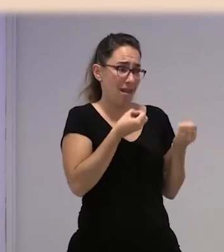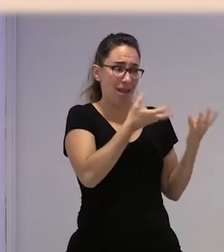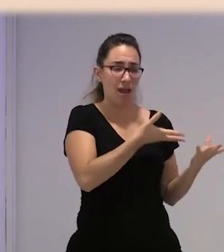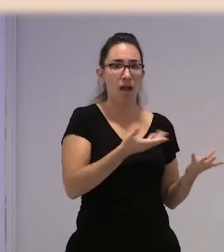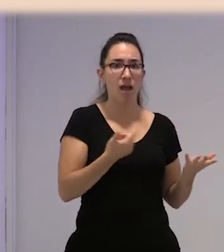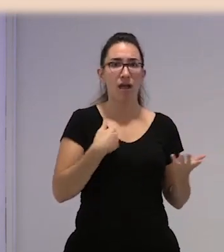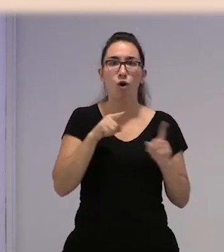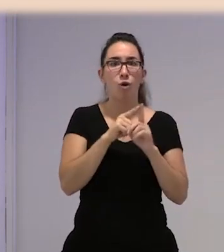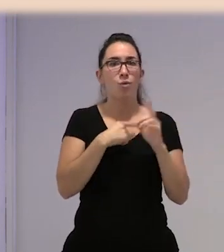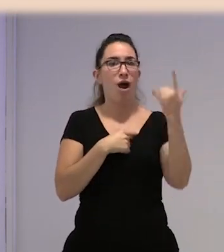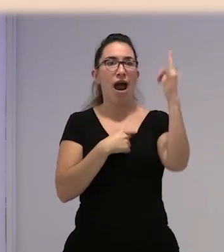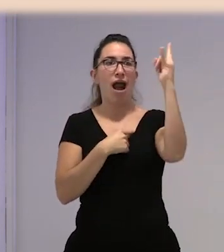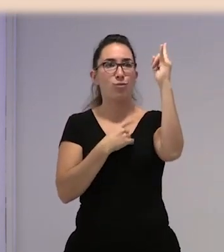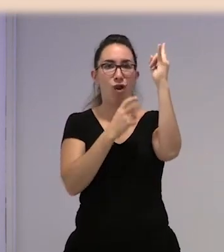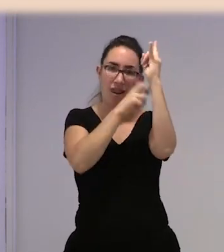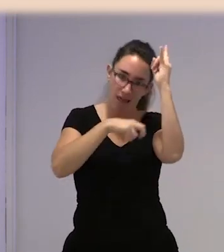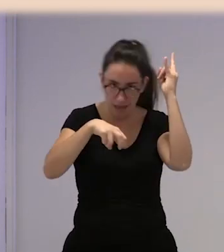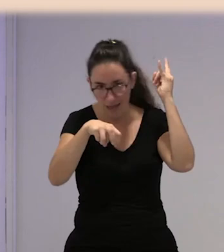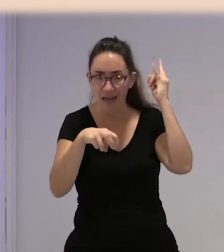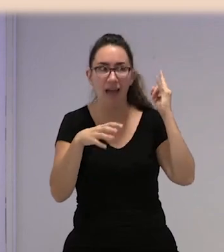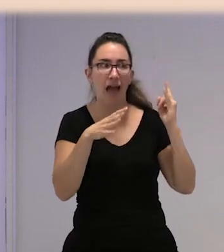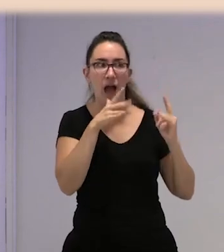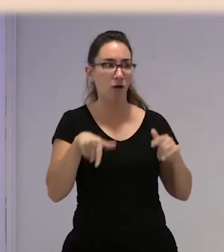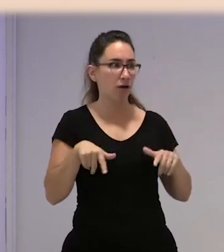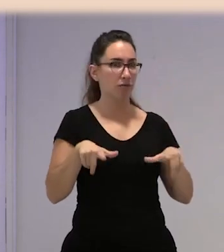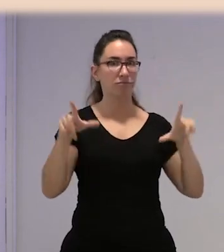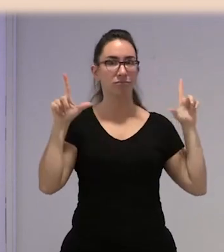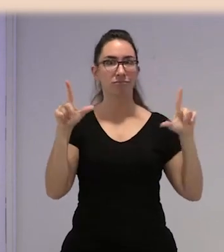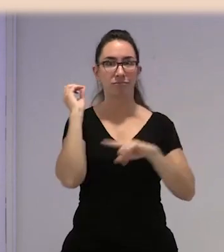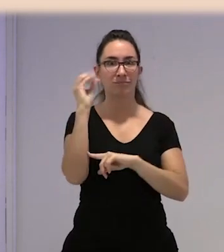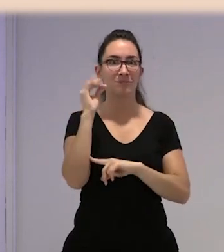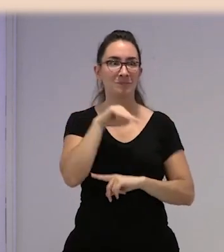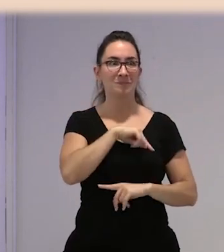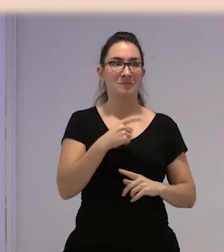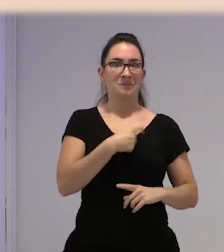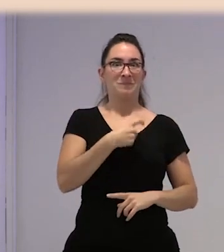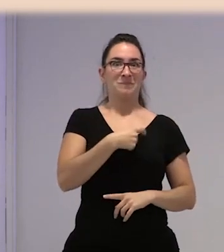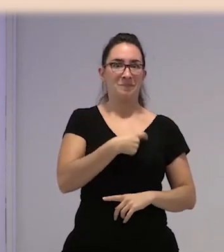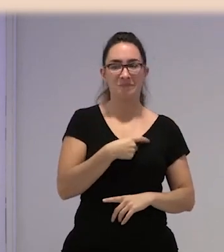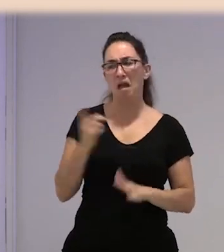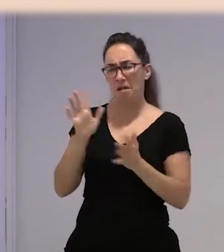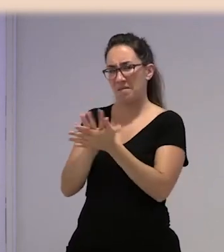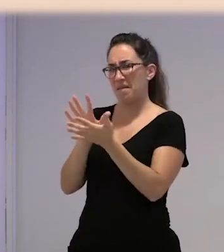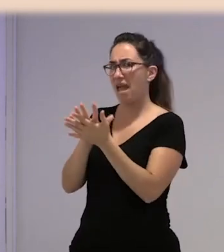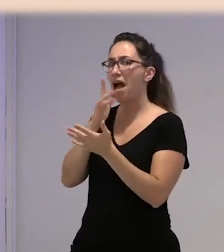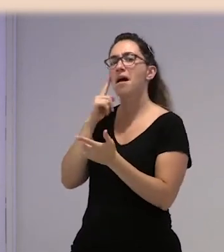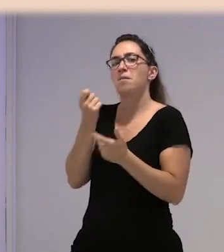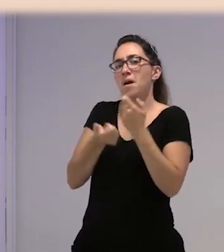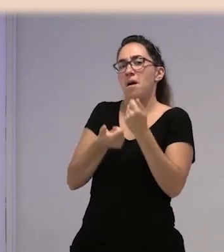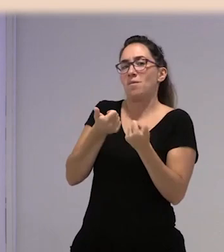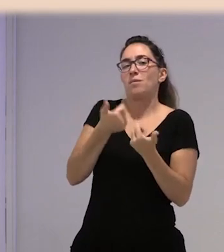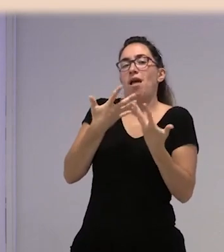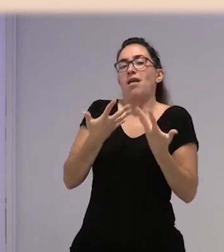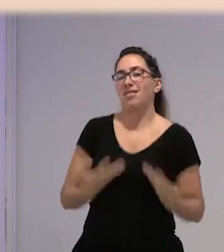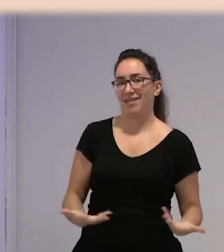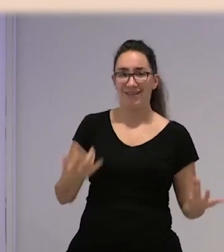llevado de un árbol y de un plástico a meternos en esto. Ya, y da un poco de vértigo, pero yo veo que ya os vais bregando, Ana. Vamos, vamos. No